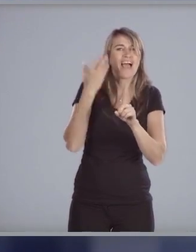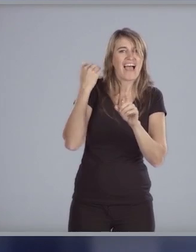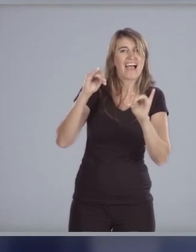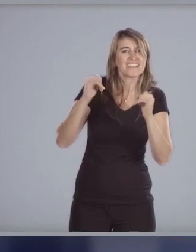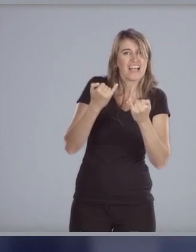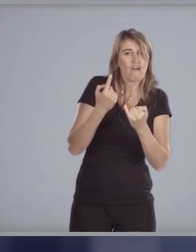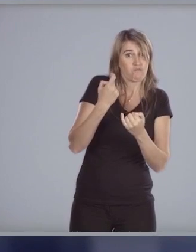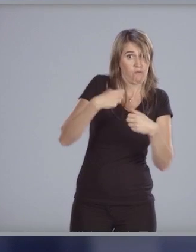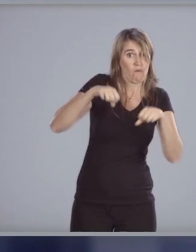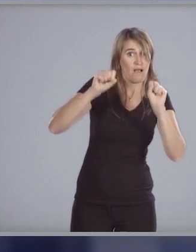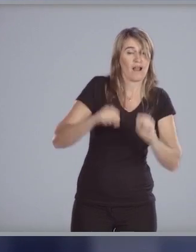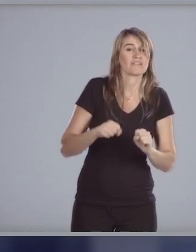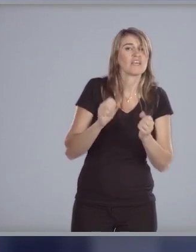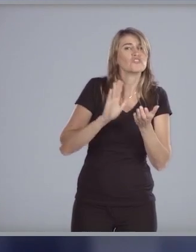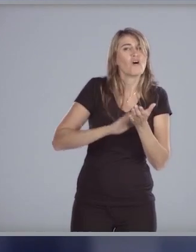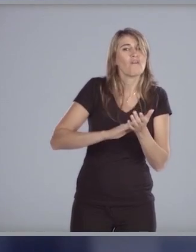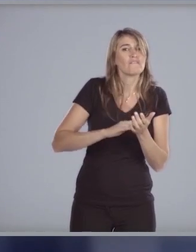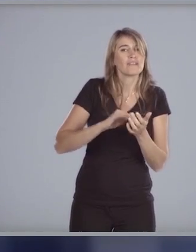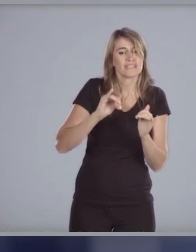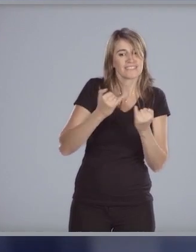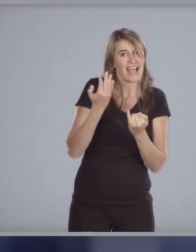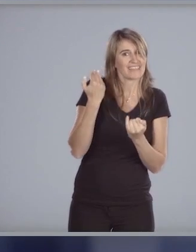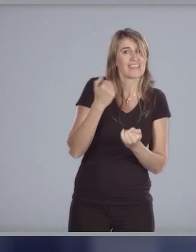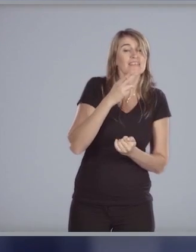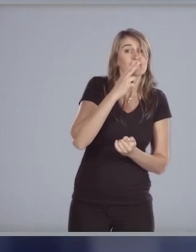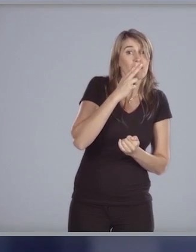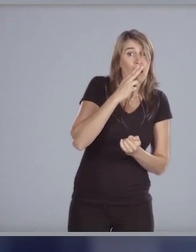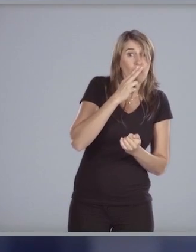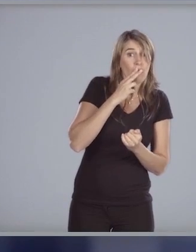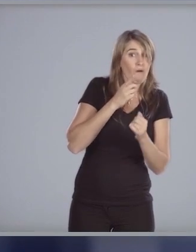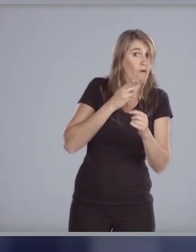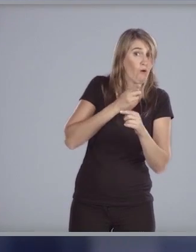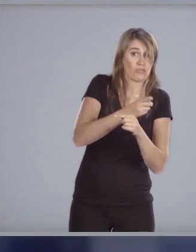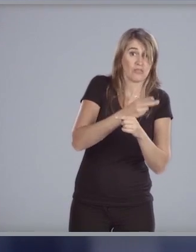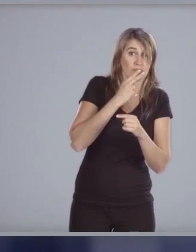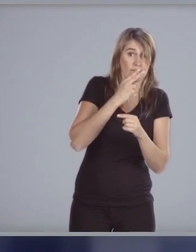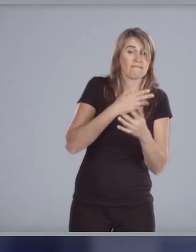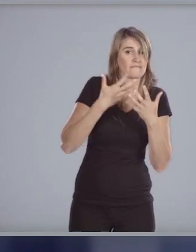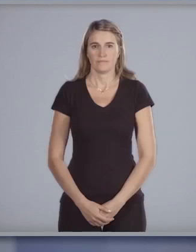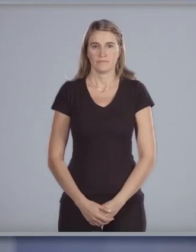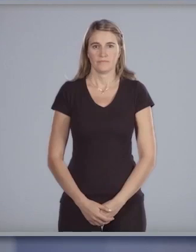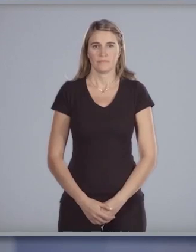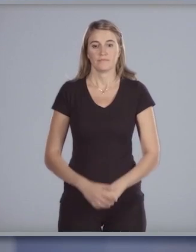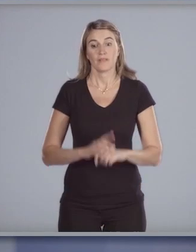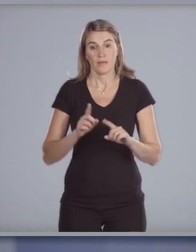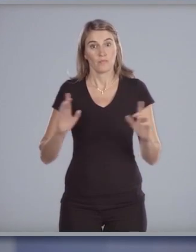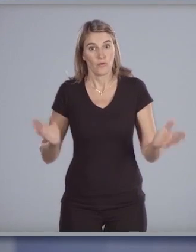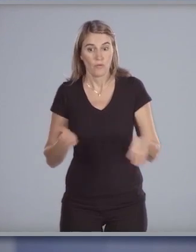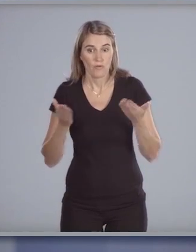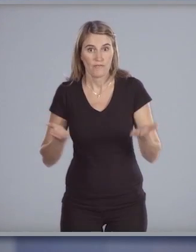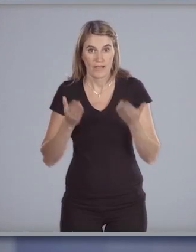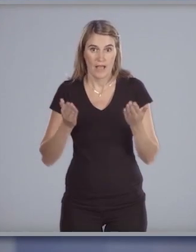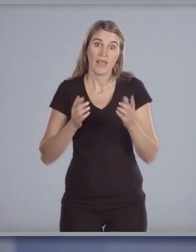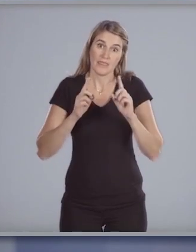muy fuertes como las que desarrollamos en la lucha contra el tabaquismo se